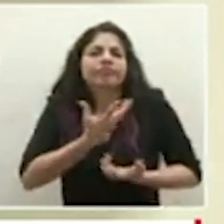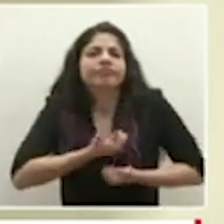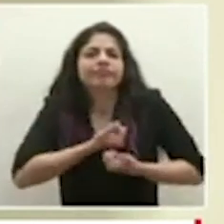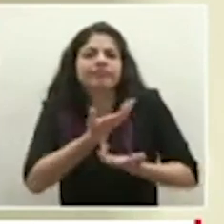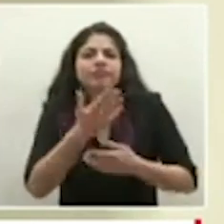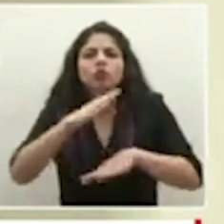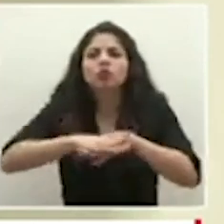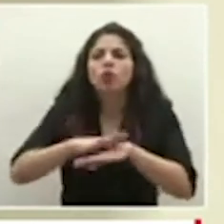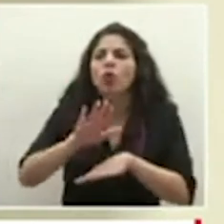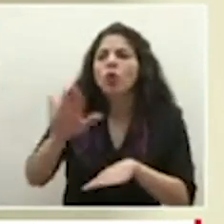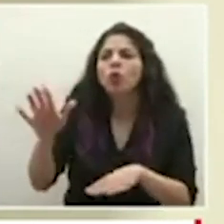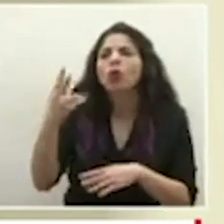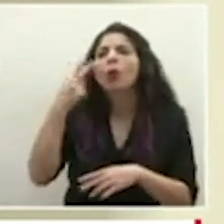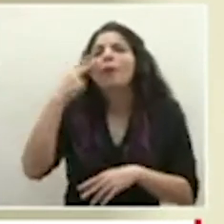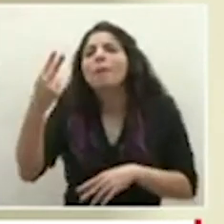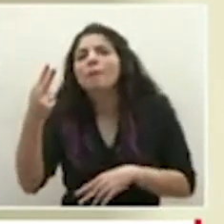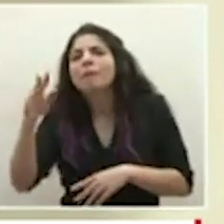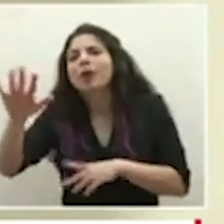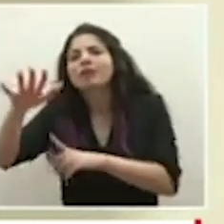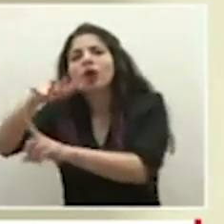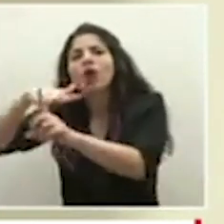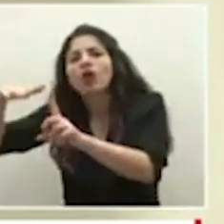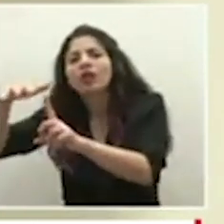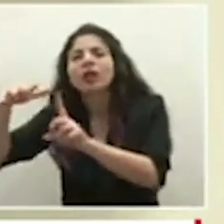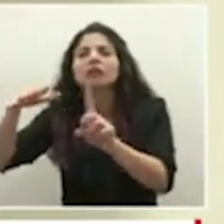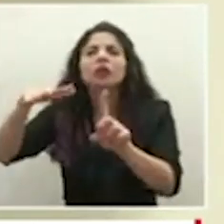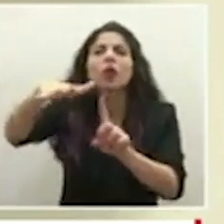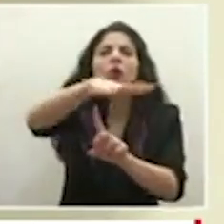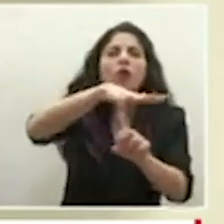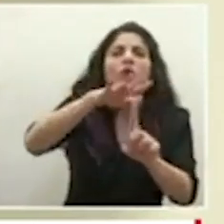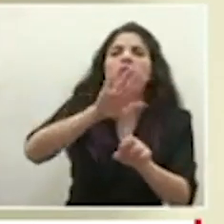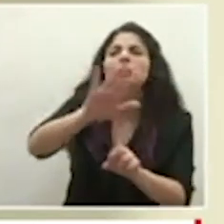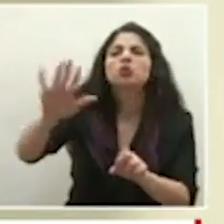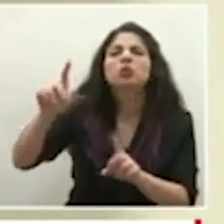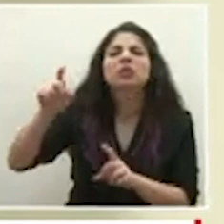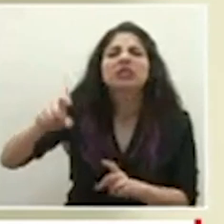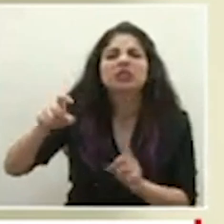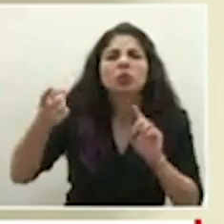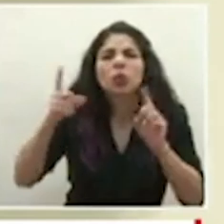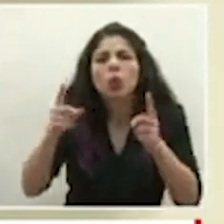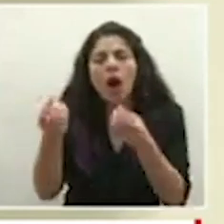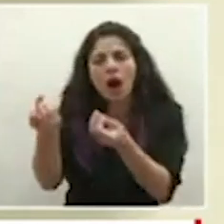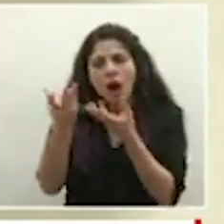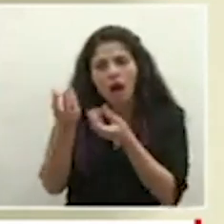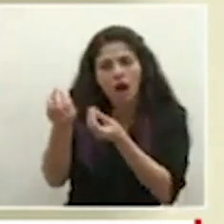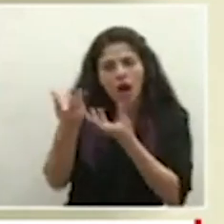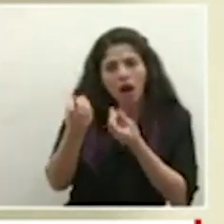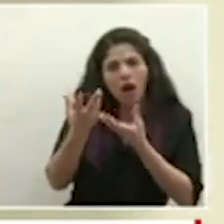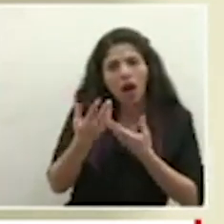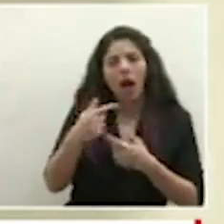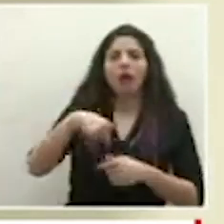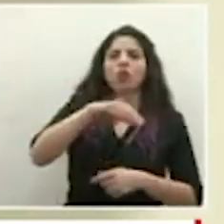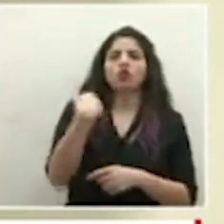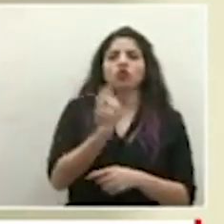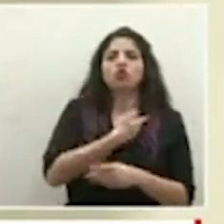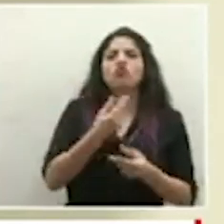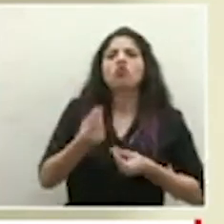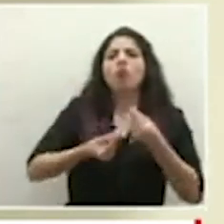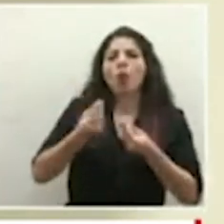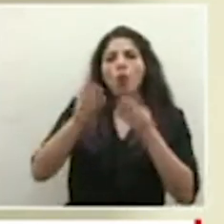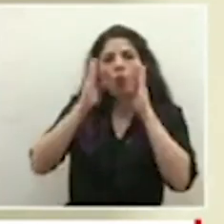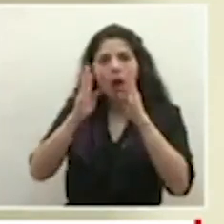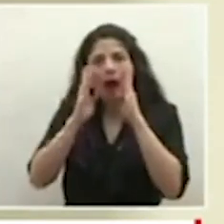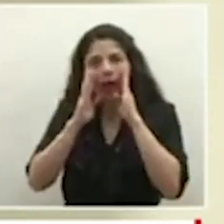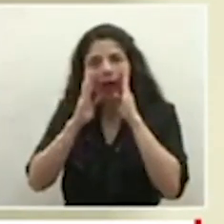todo lo que ellos han visto en su contexto de las necesidades eventualmente que se plantearon y que podrían ser abordadas y